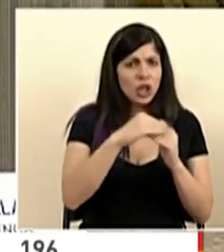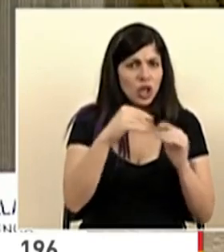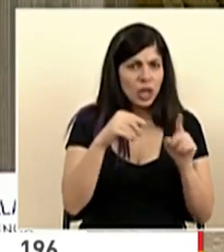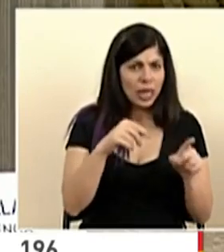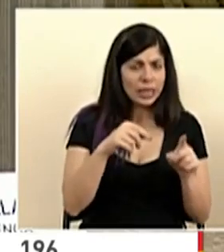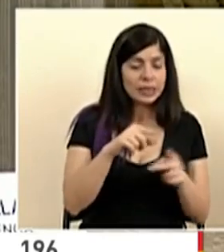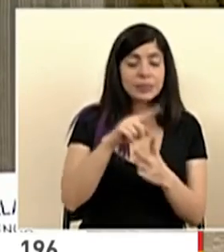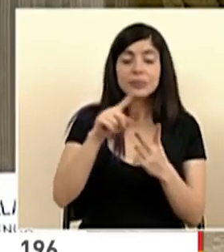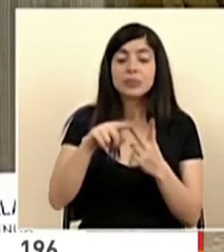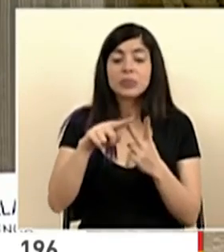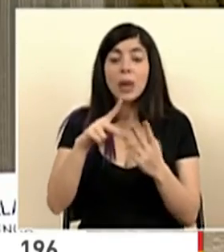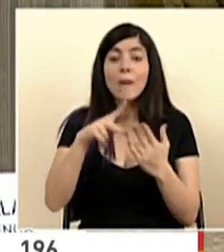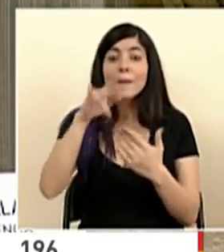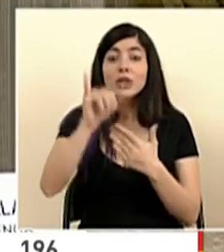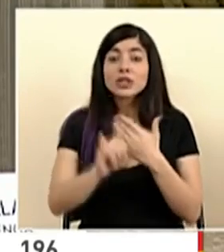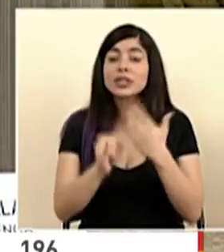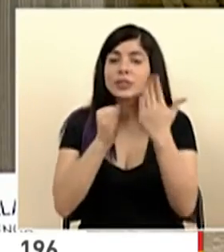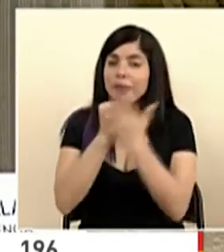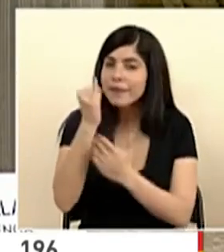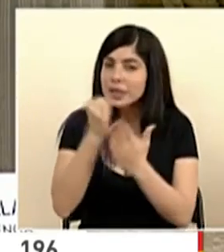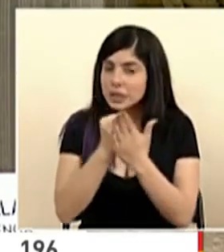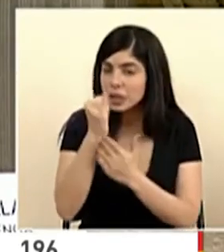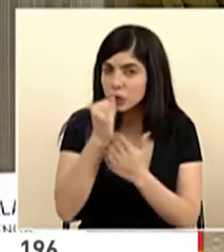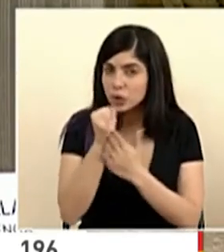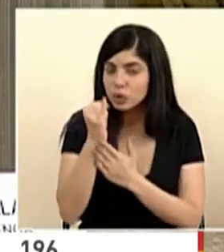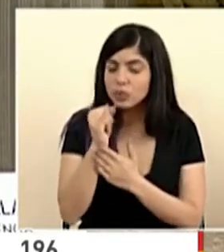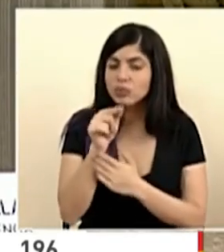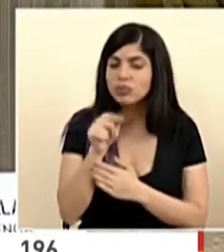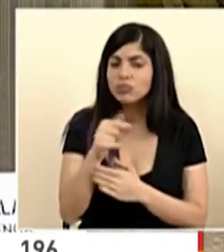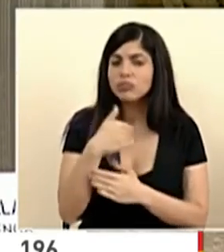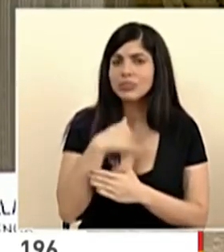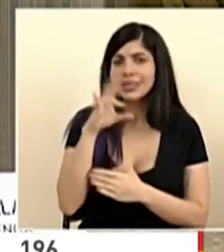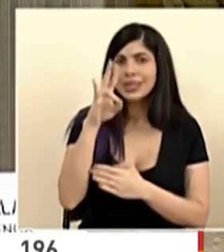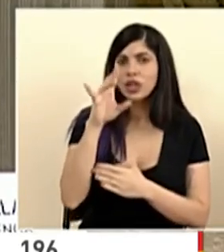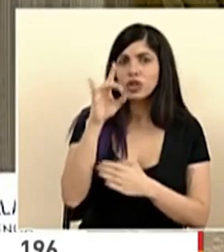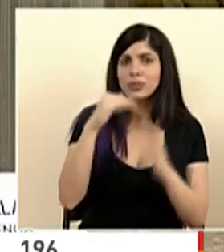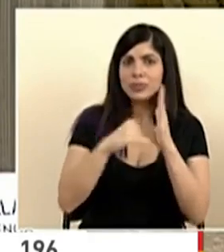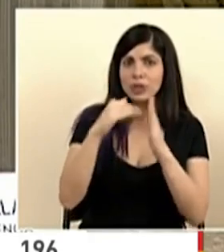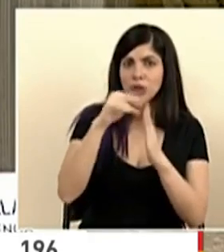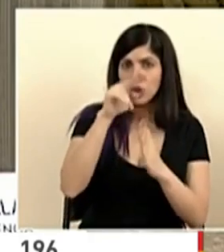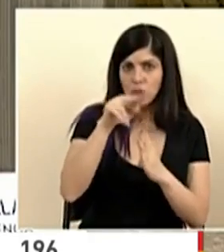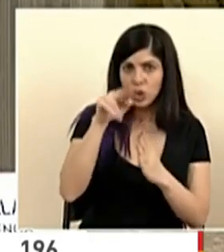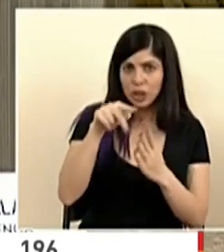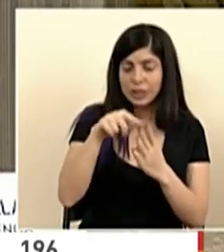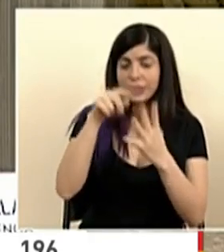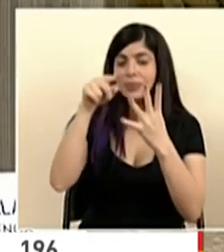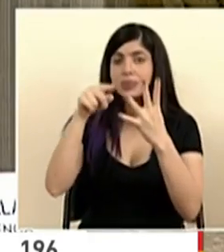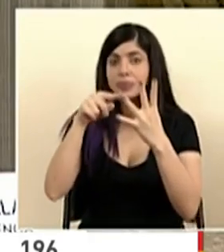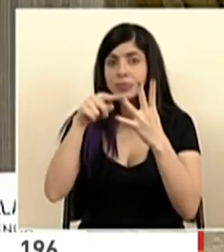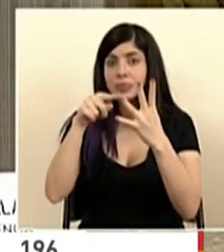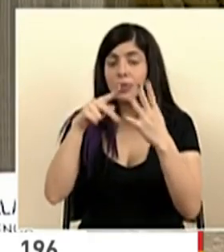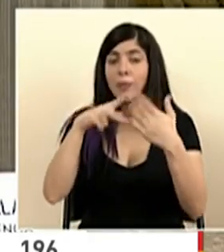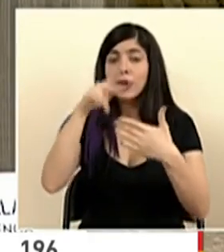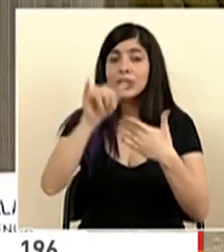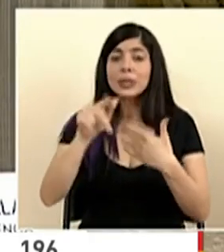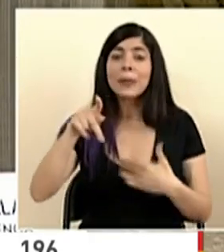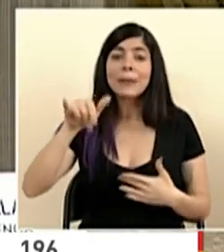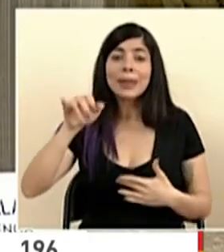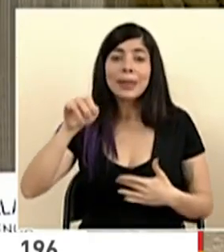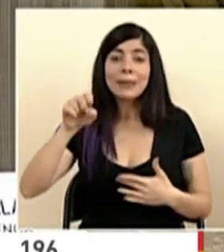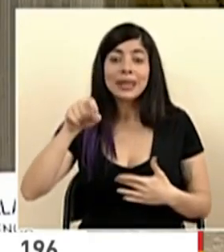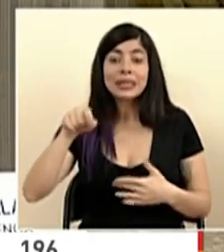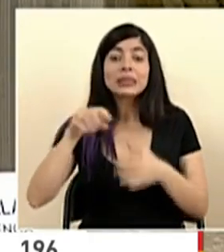para proyectos de investigación que tenemos setenta y ocho millones de colones para proyectos de pymes